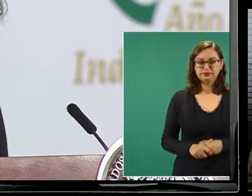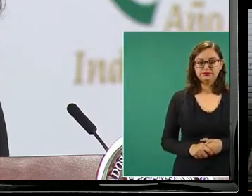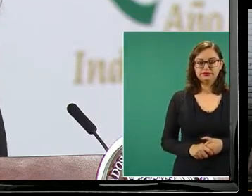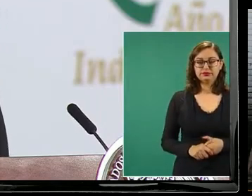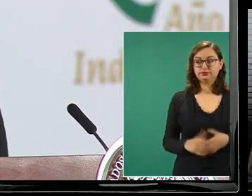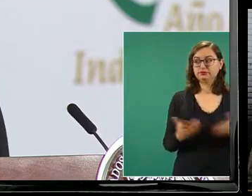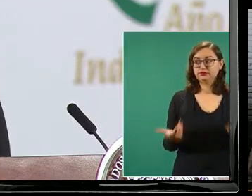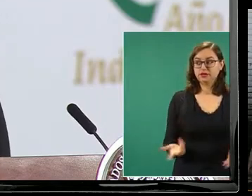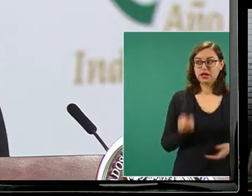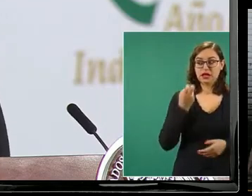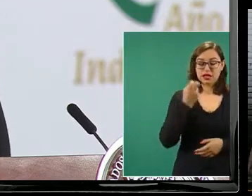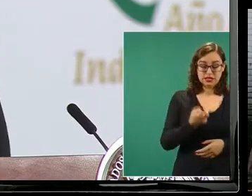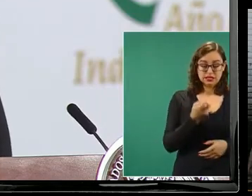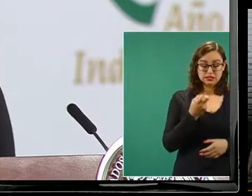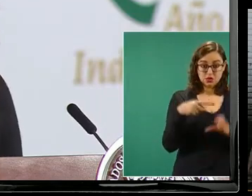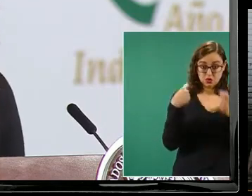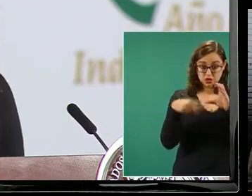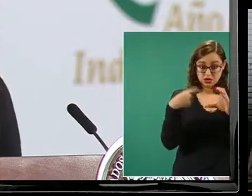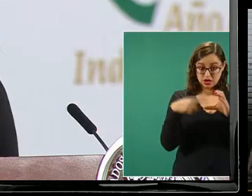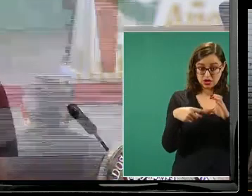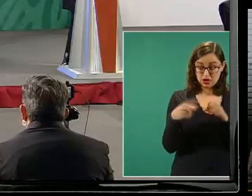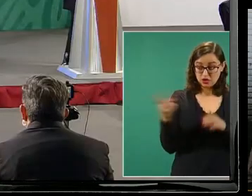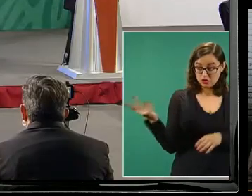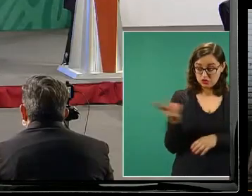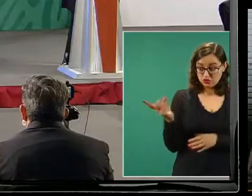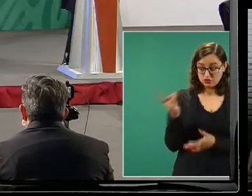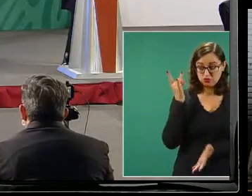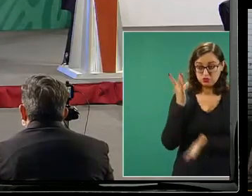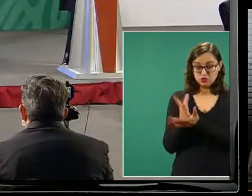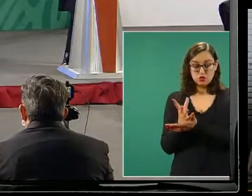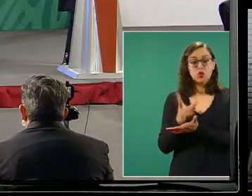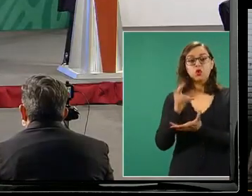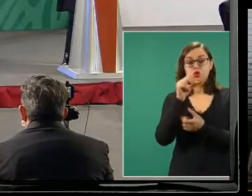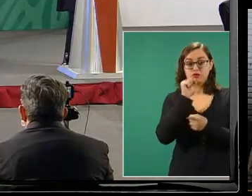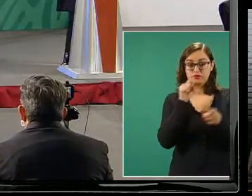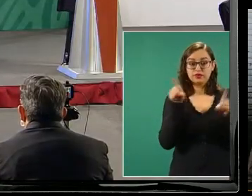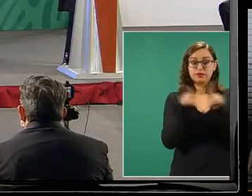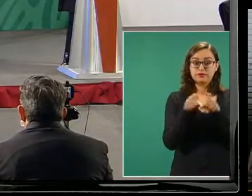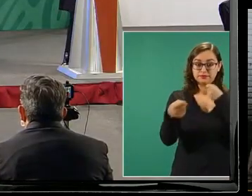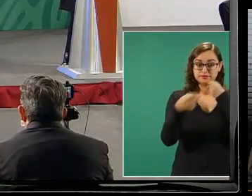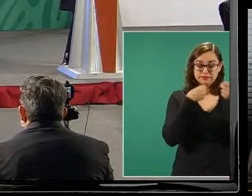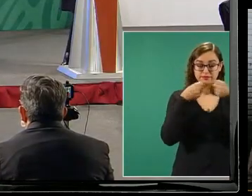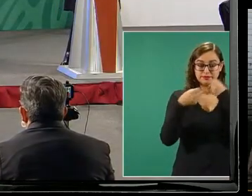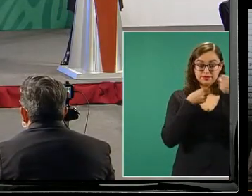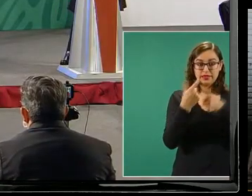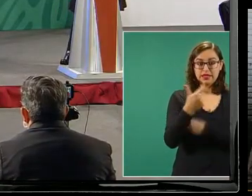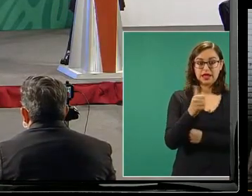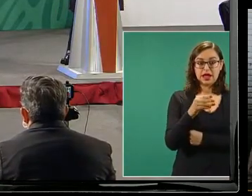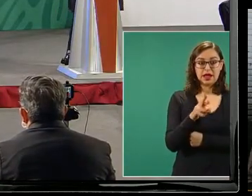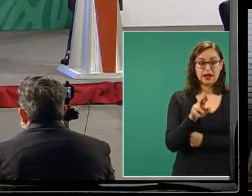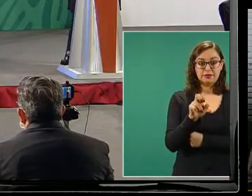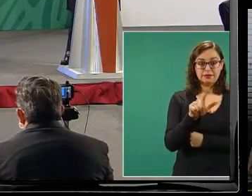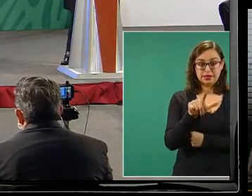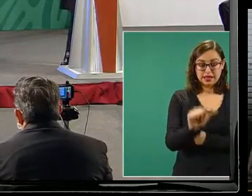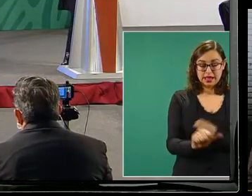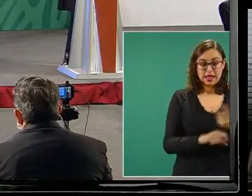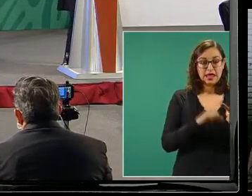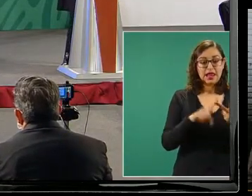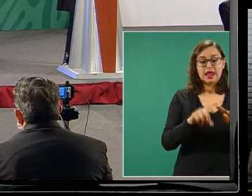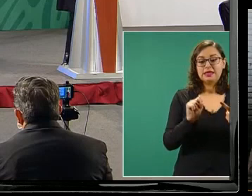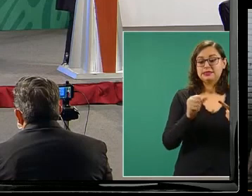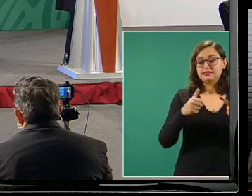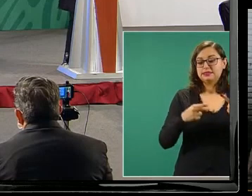estas cuentas sino también por periodistas como Gabriela Barquentin conductora de W Radio Sandra Romandía